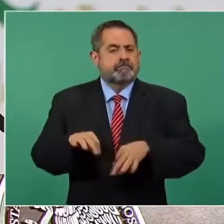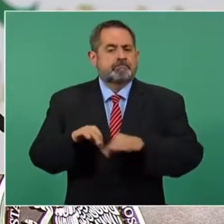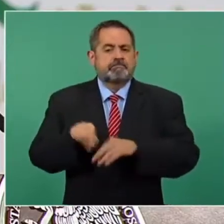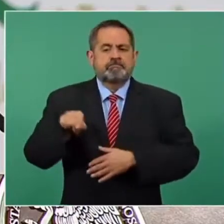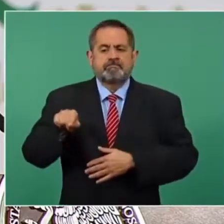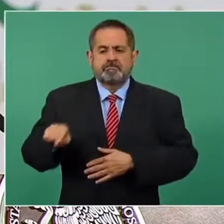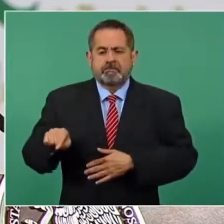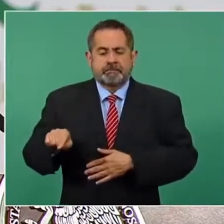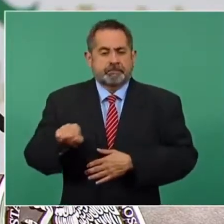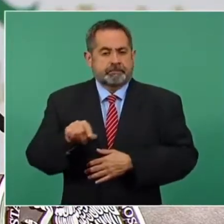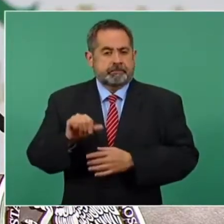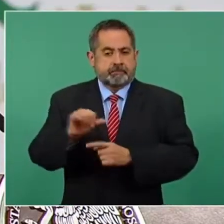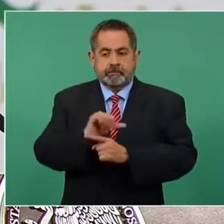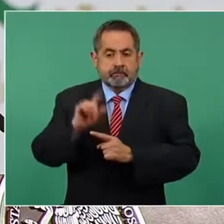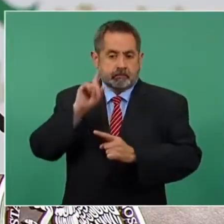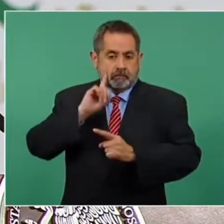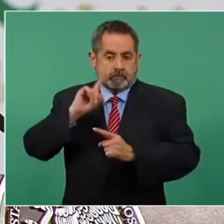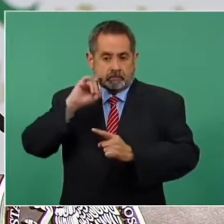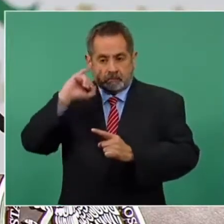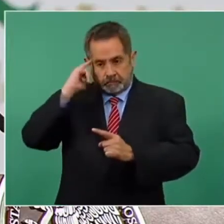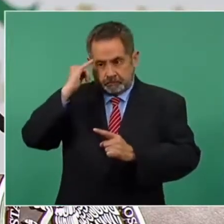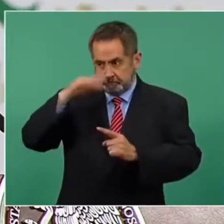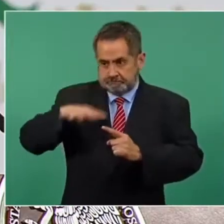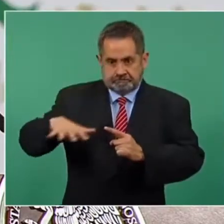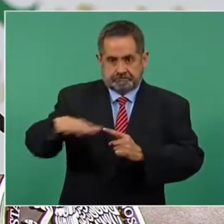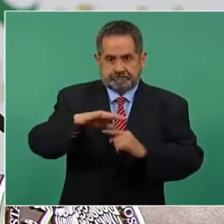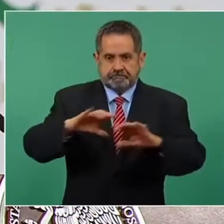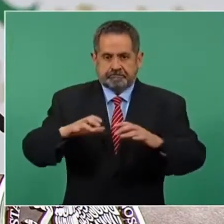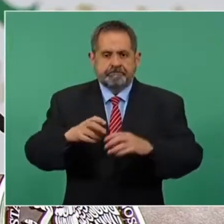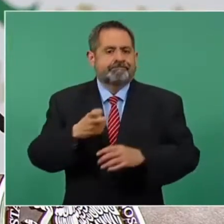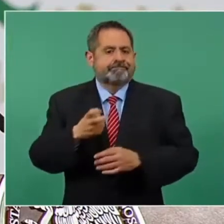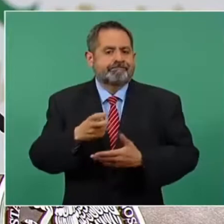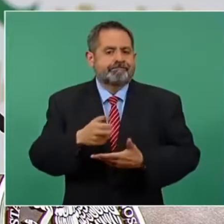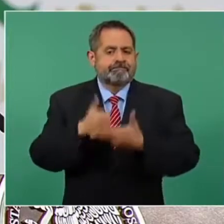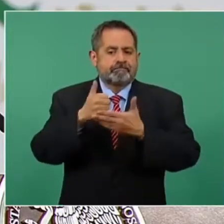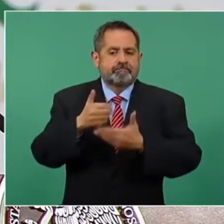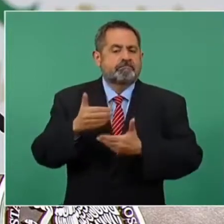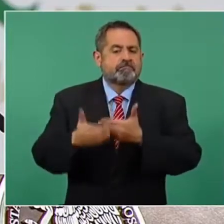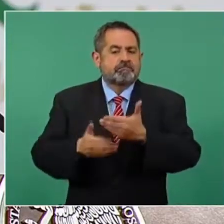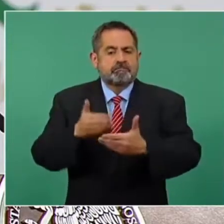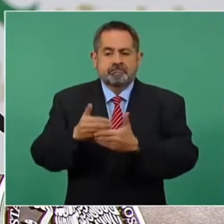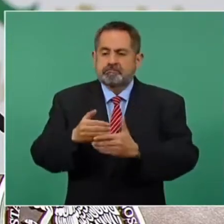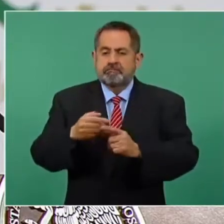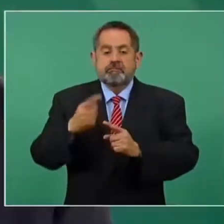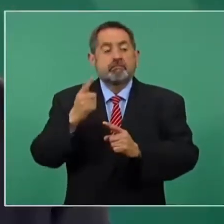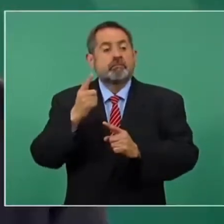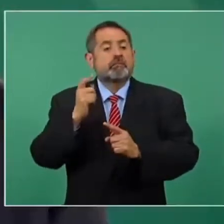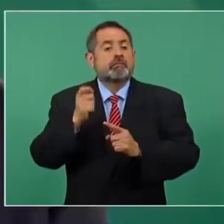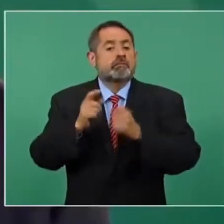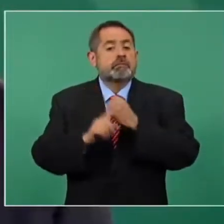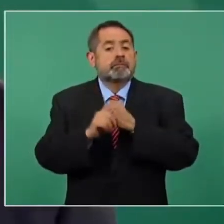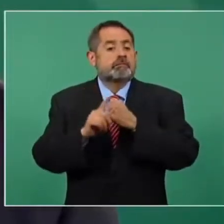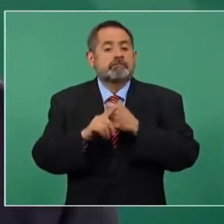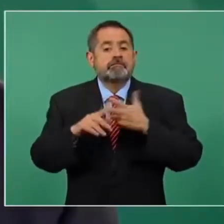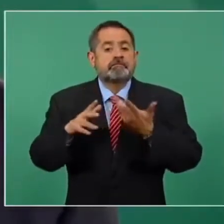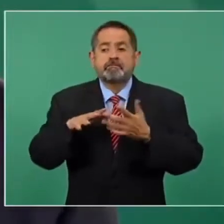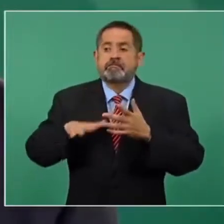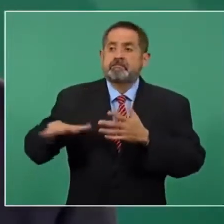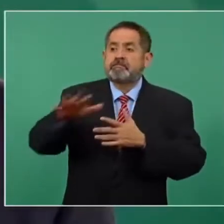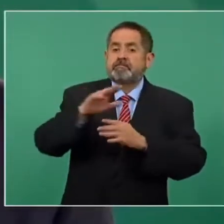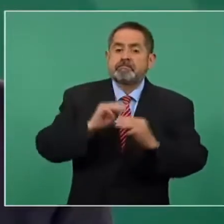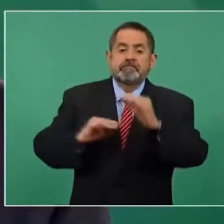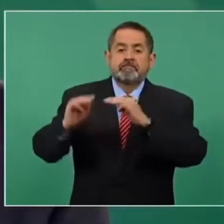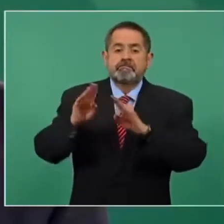a la Mujer Indígena va a enfrentar uno de los principales problemas que tenemos en esta región de la